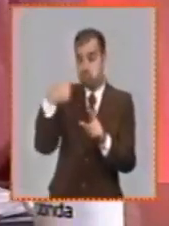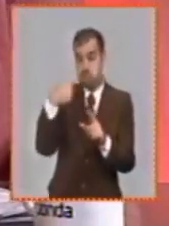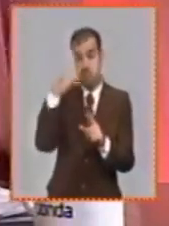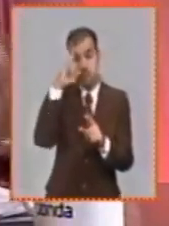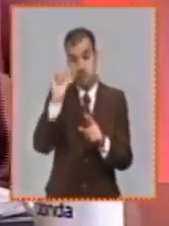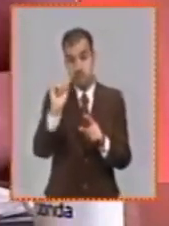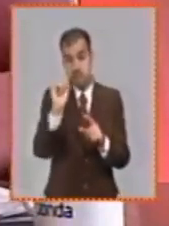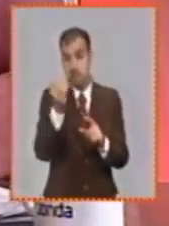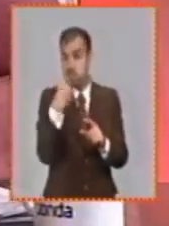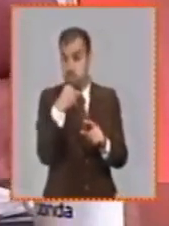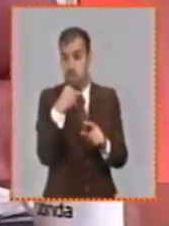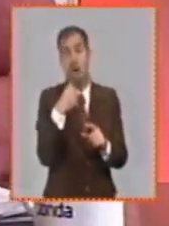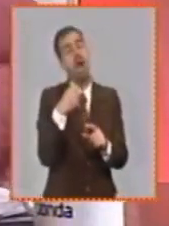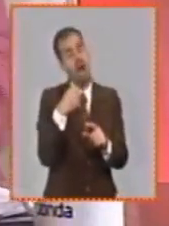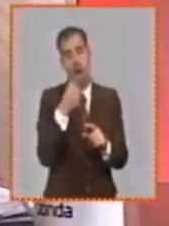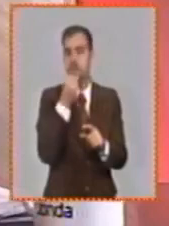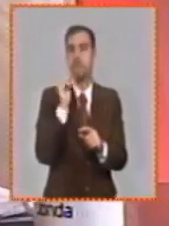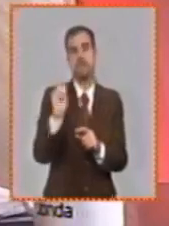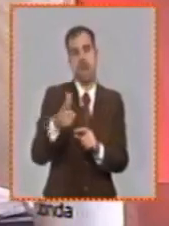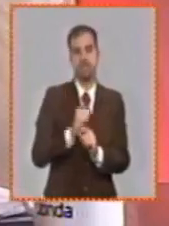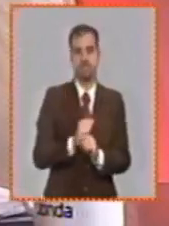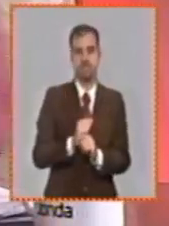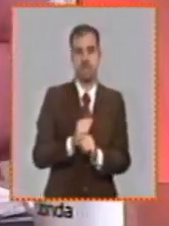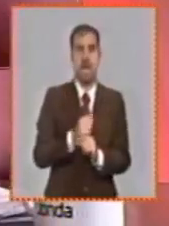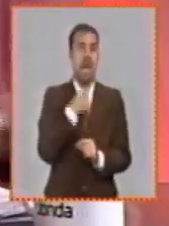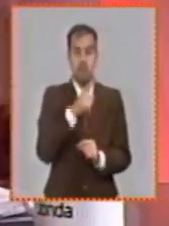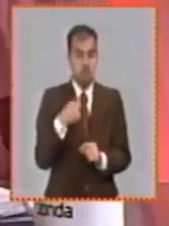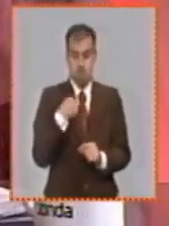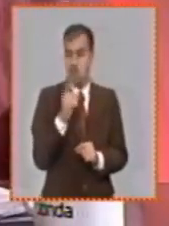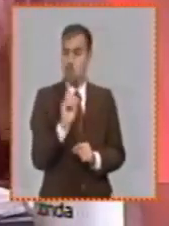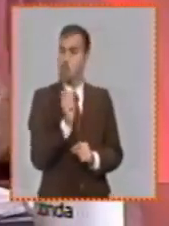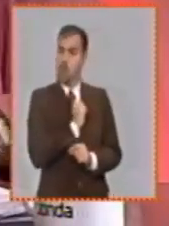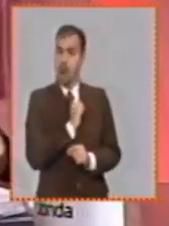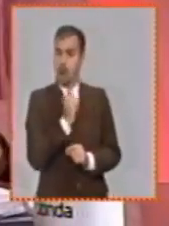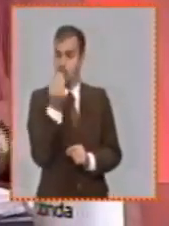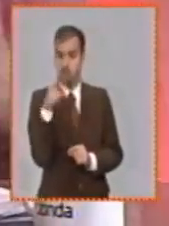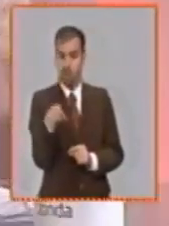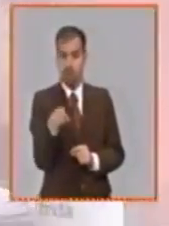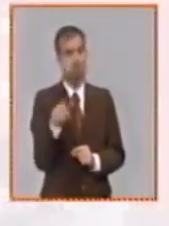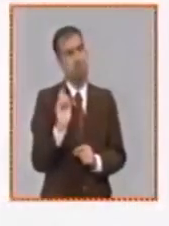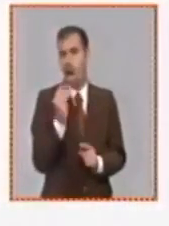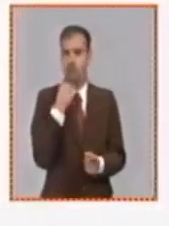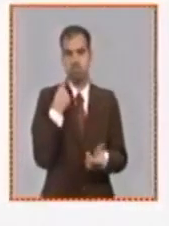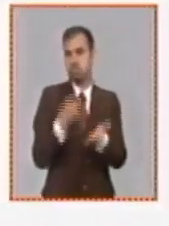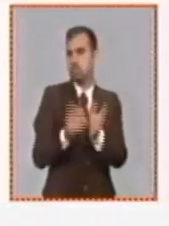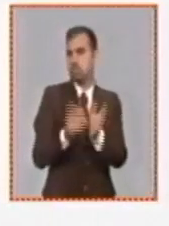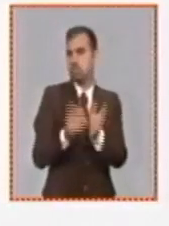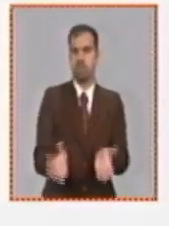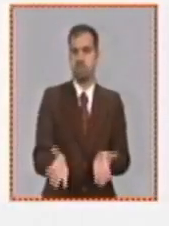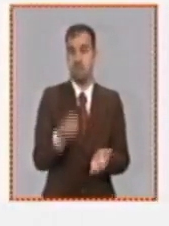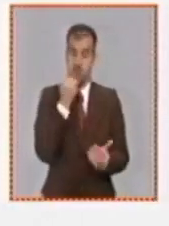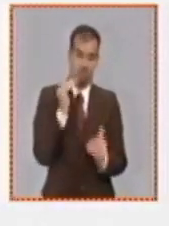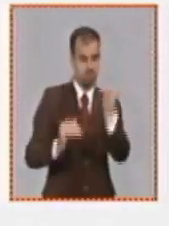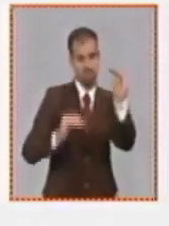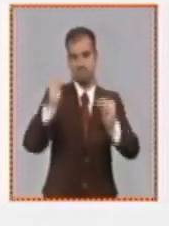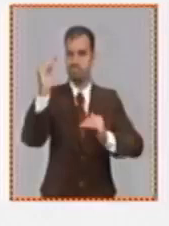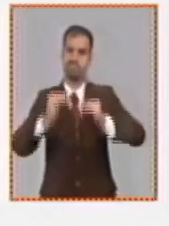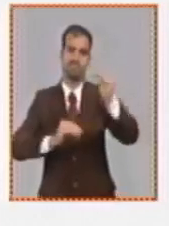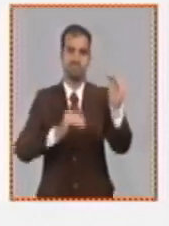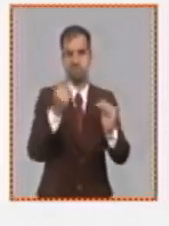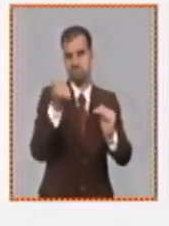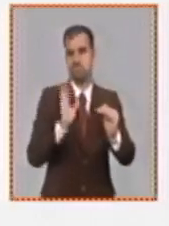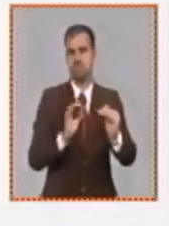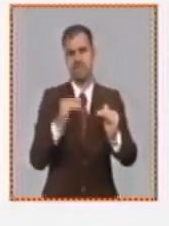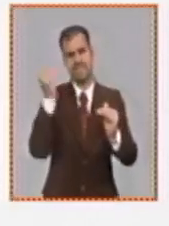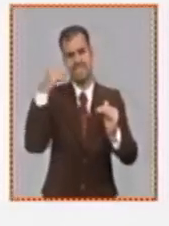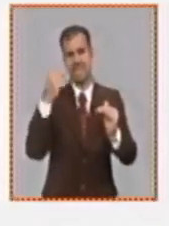para quien lo quiera comprar y que se pueden constituir fuentes de ingresos para lograr compensar los costos determinados puede ser